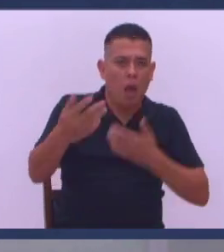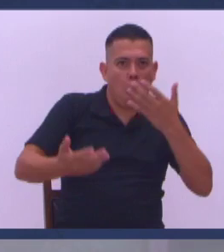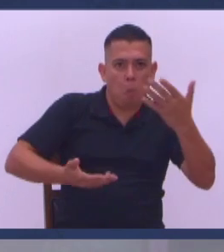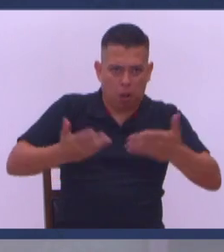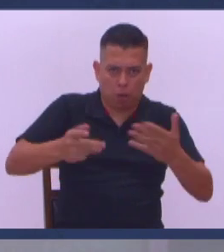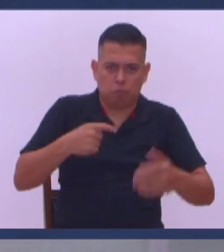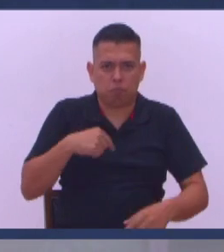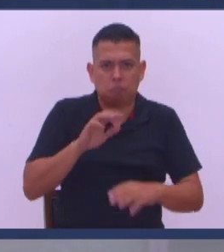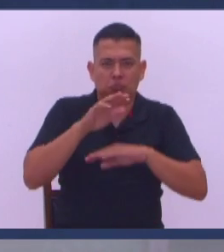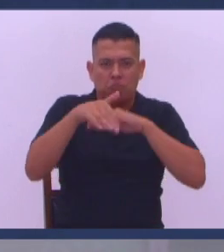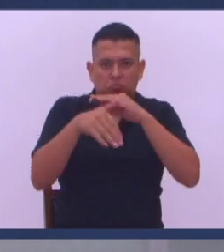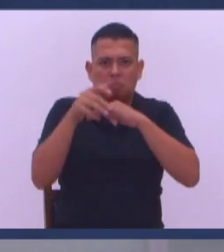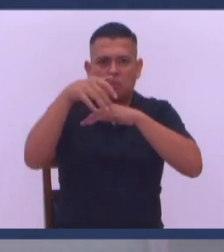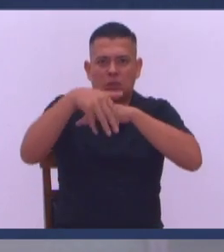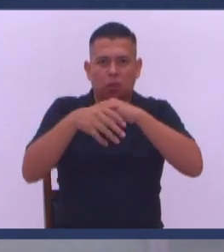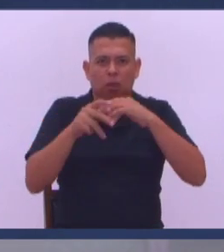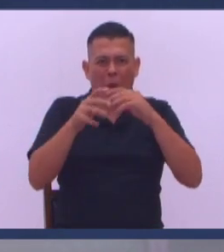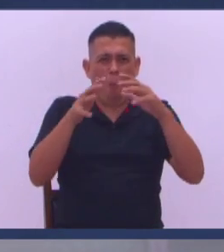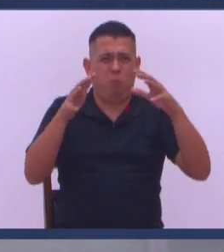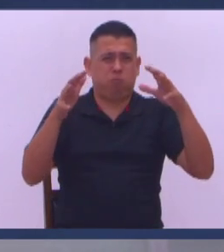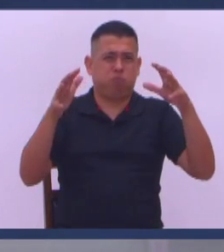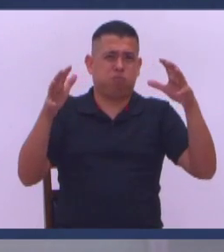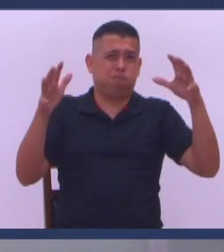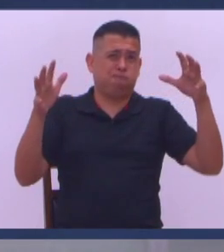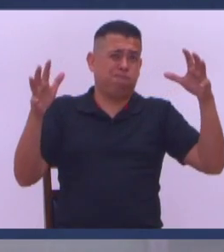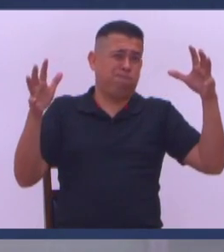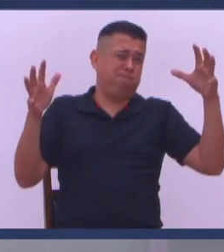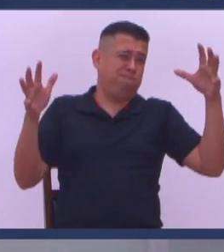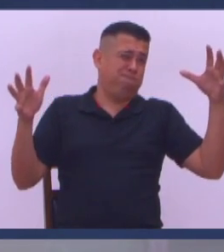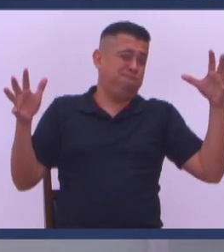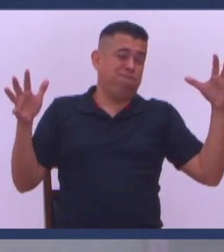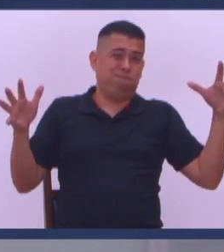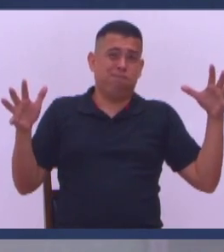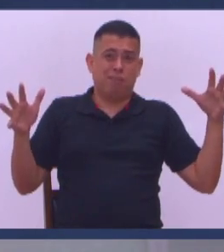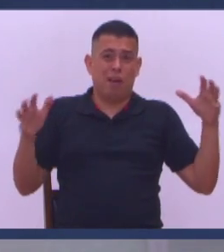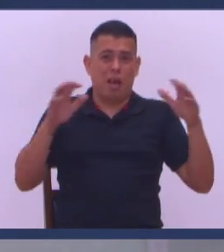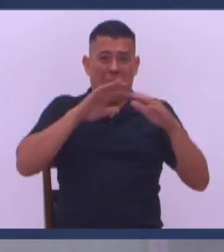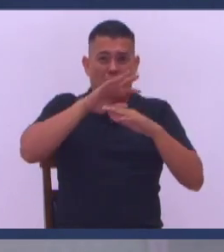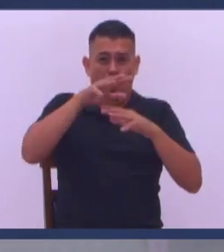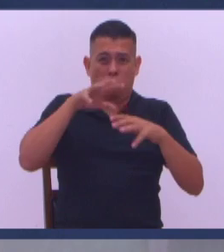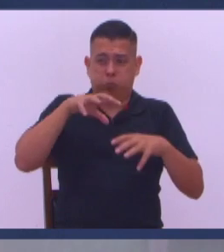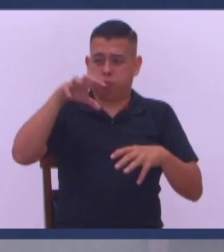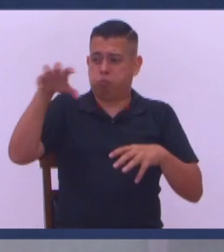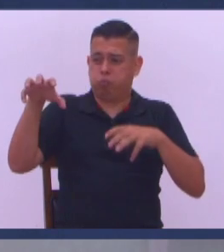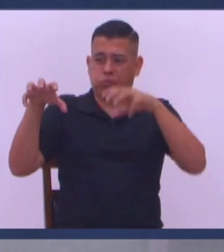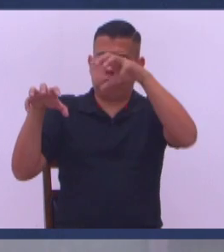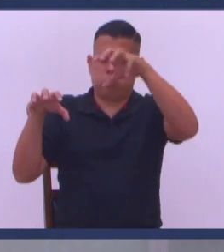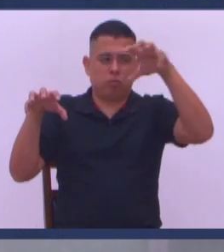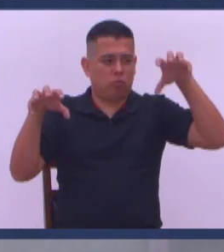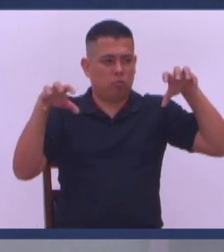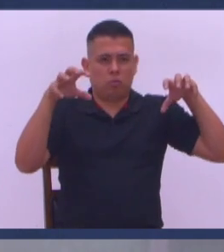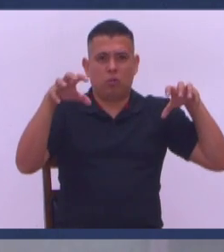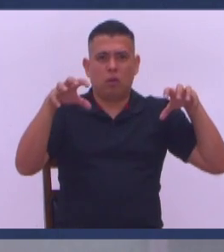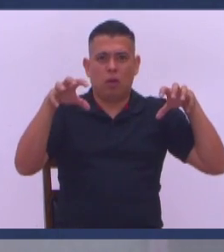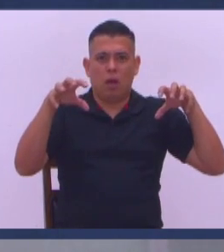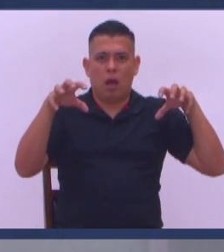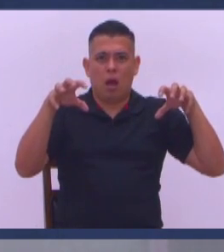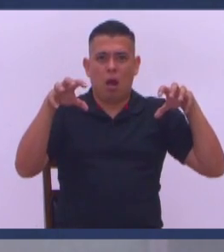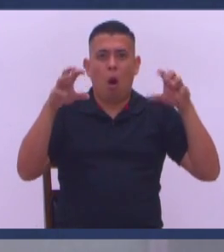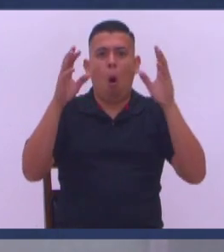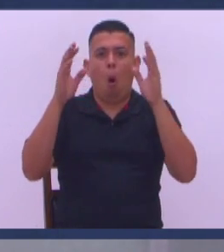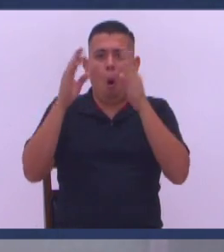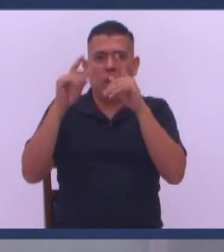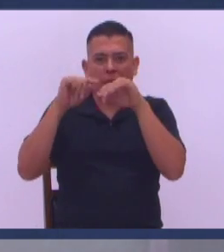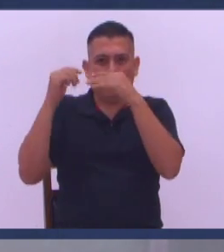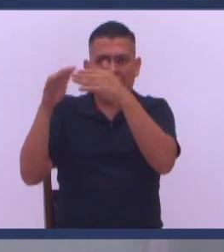al mercado De Jerusalén Hermanos El mercado de Jerusalén Es inmensamente grande Jerusalén está dividido En cuatro sectores diferentes Y hablo de cuatro religiones